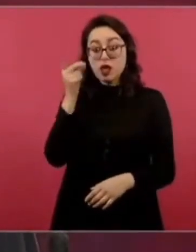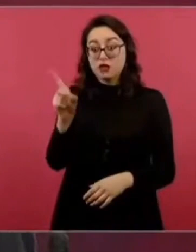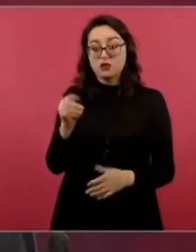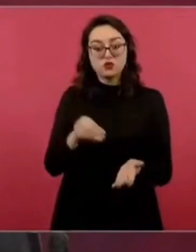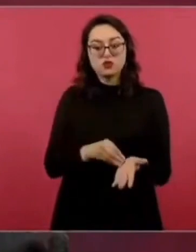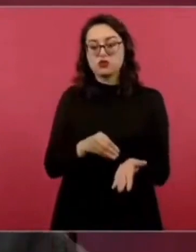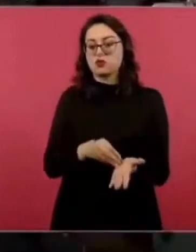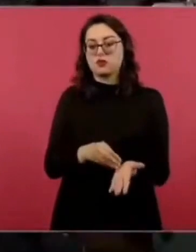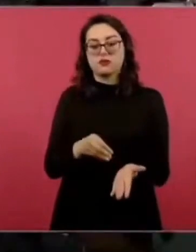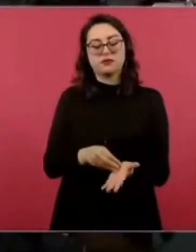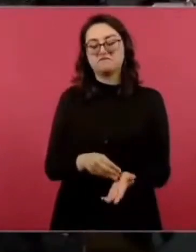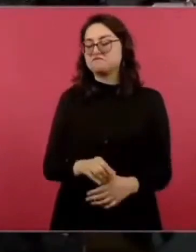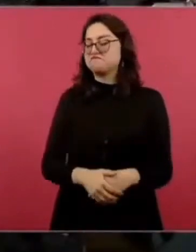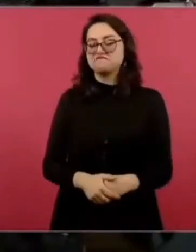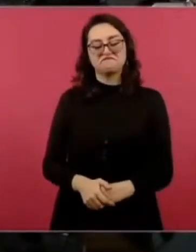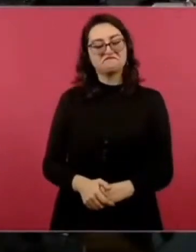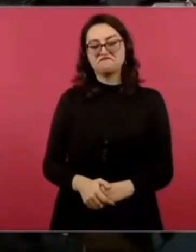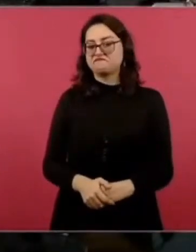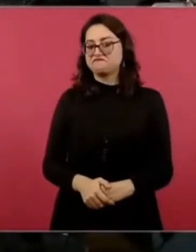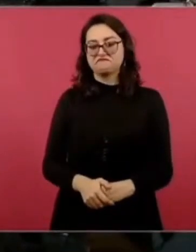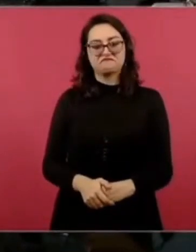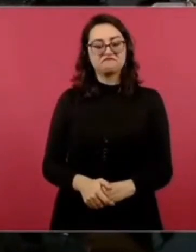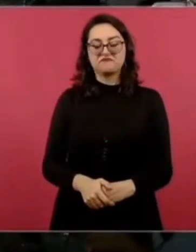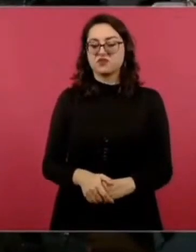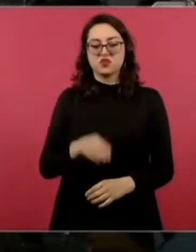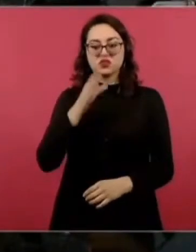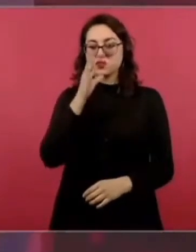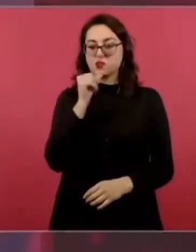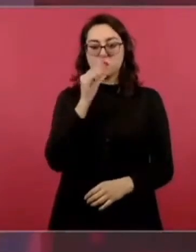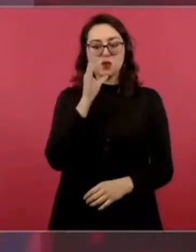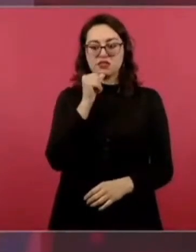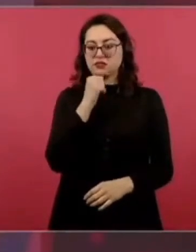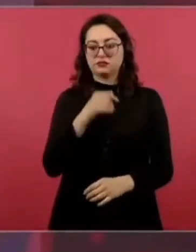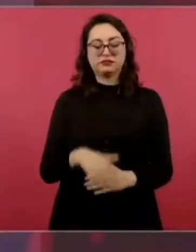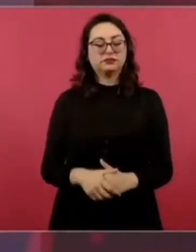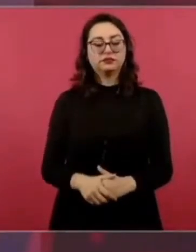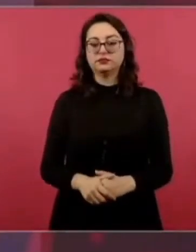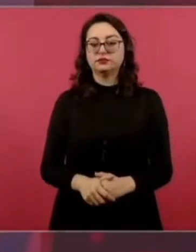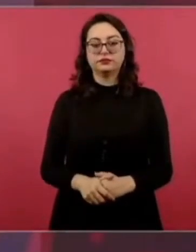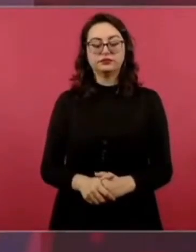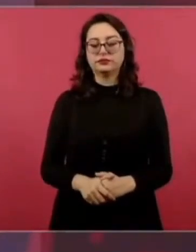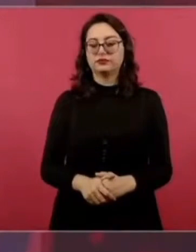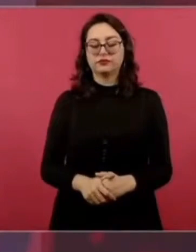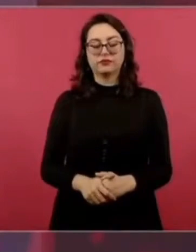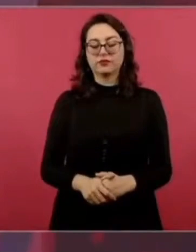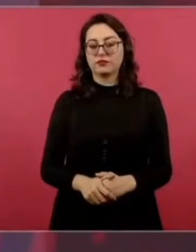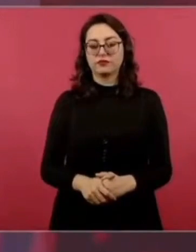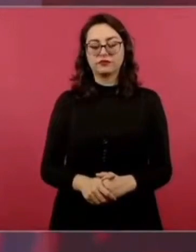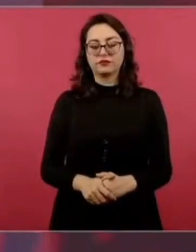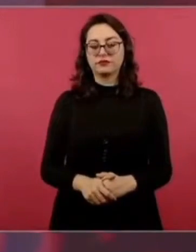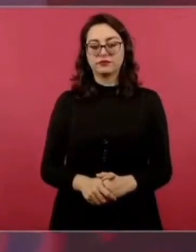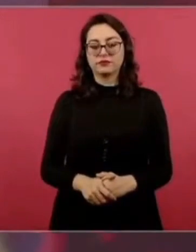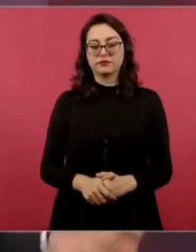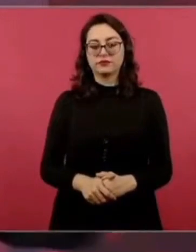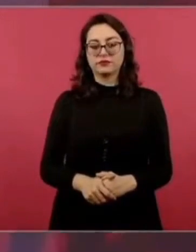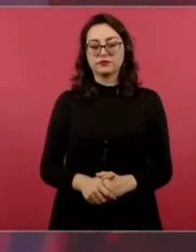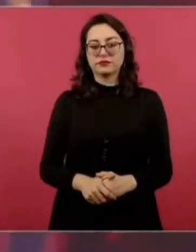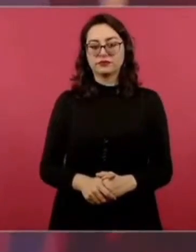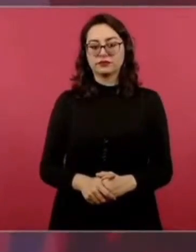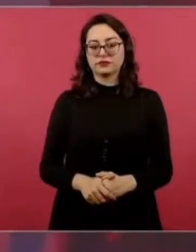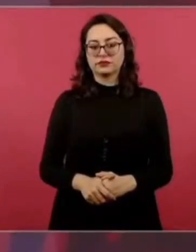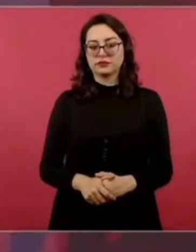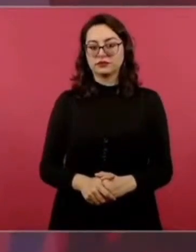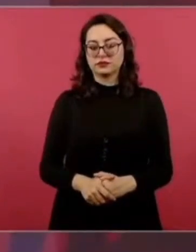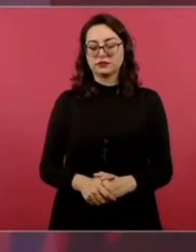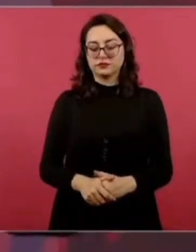de la de de la empresa y que también